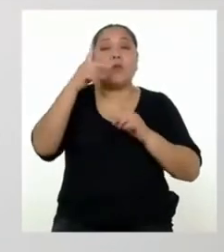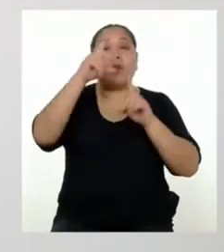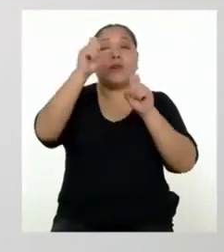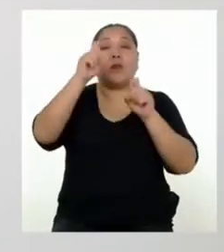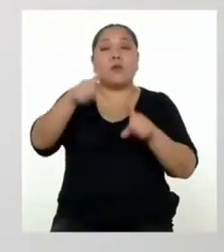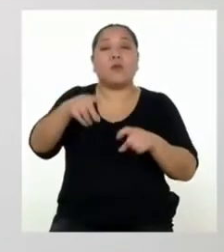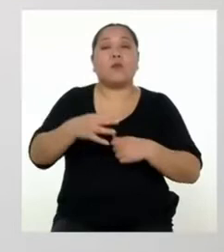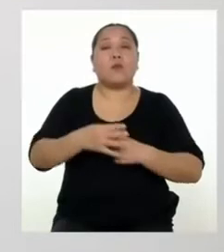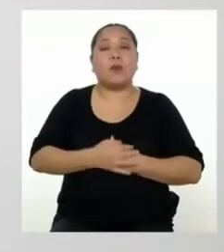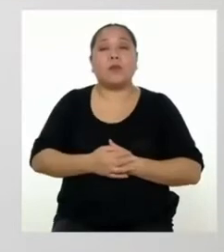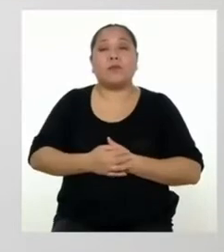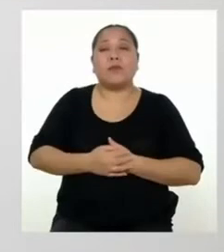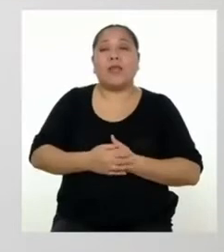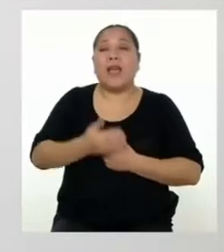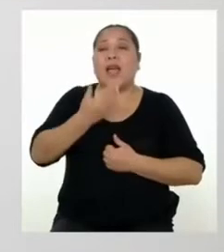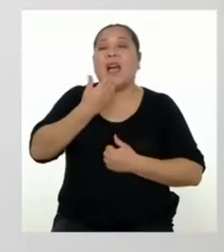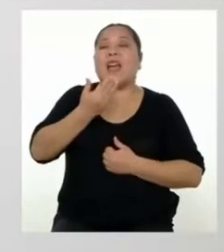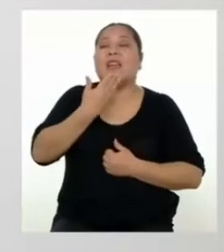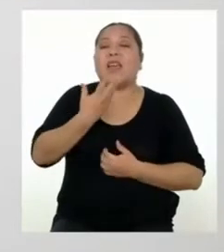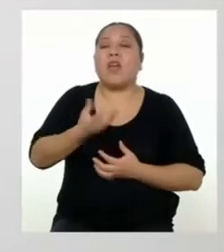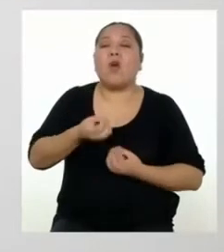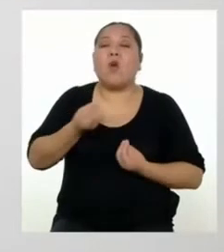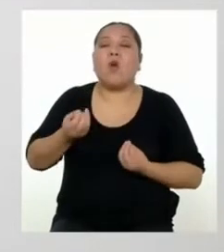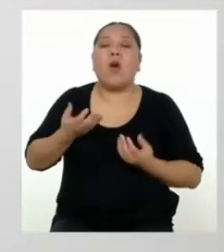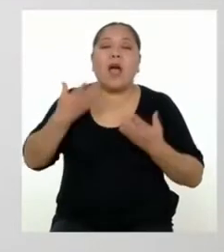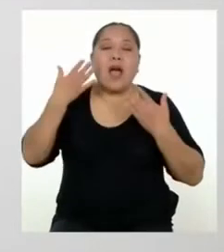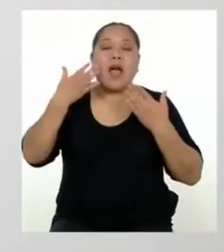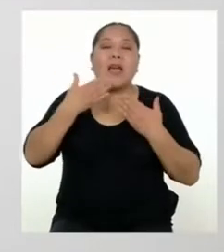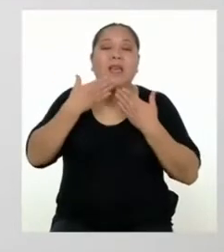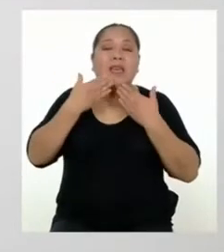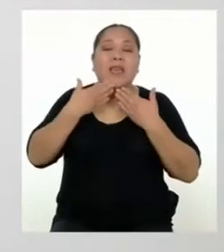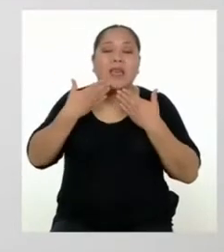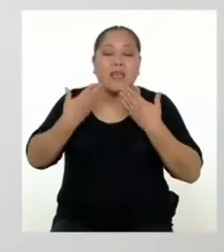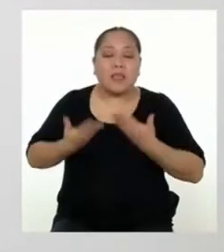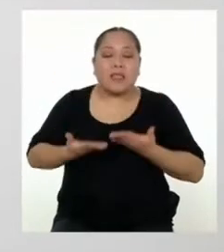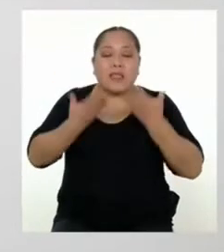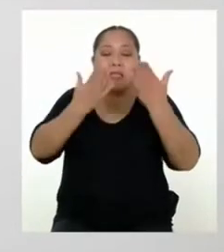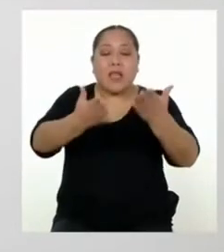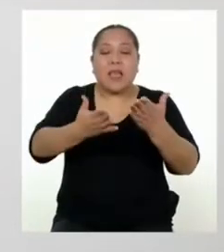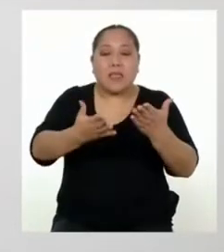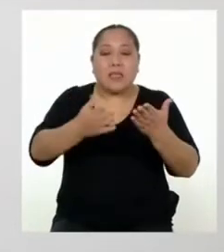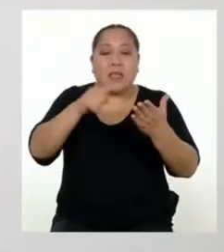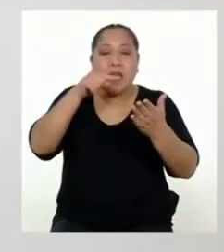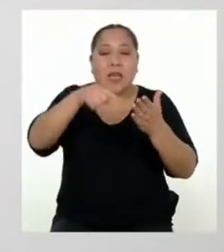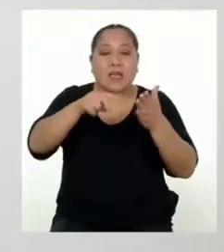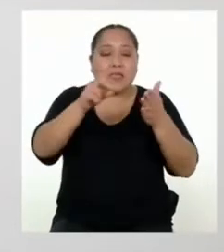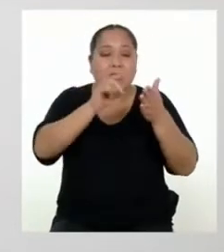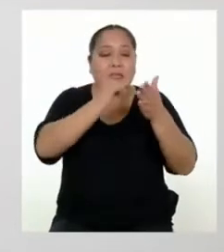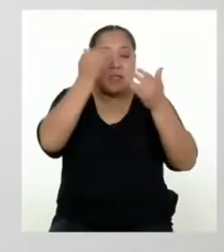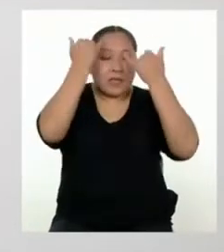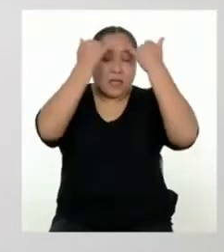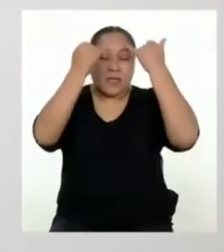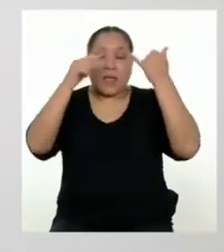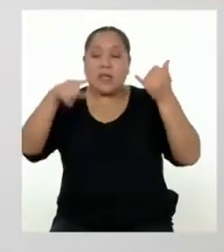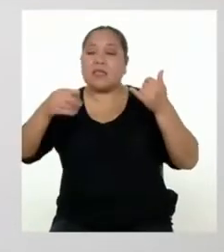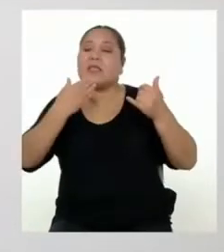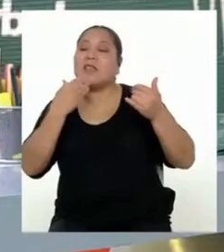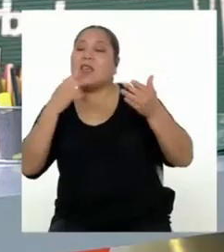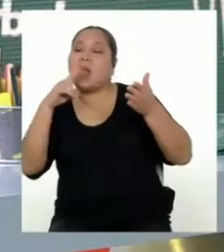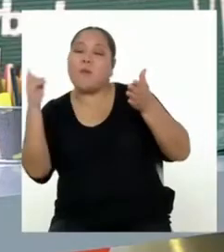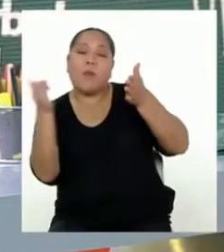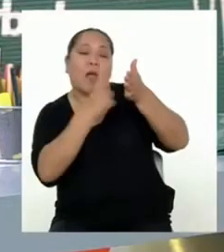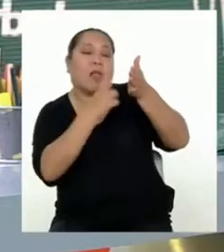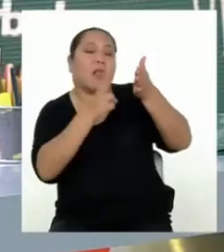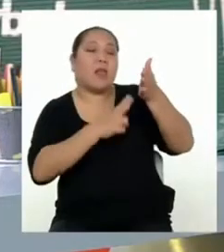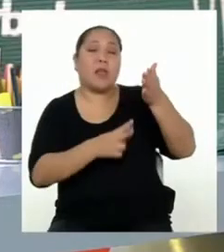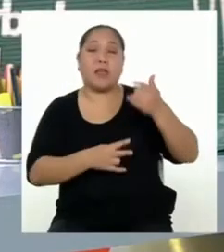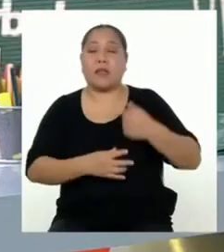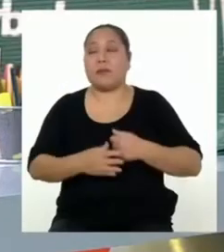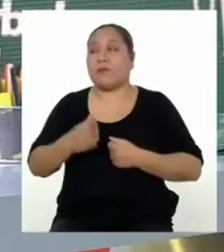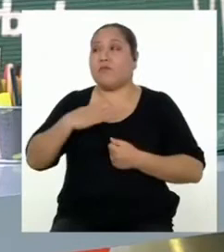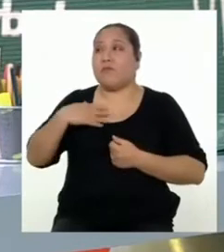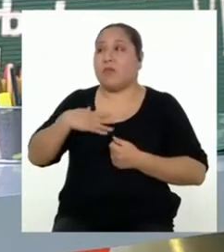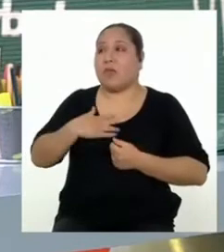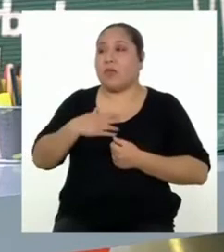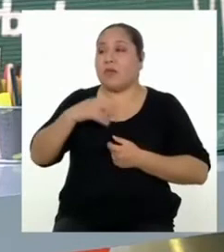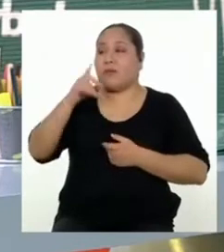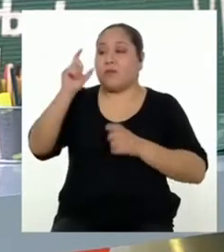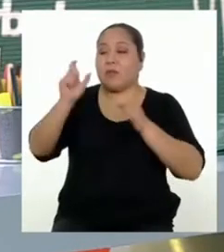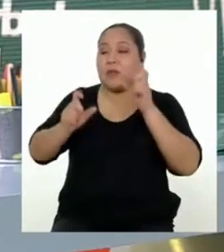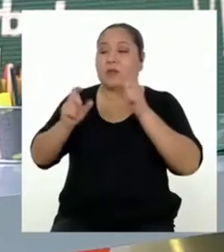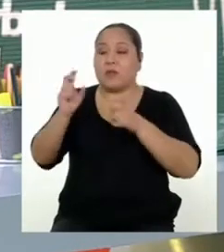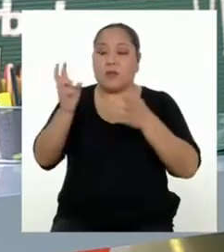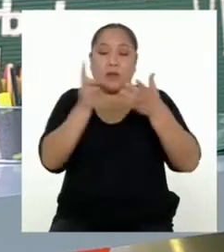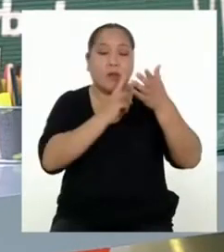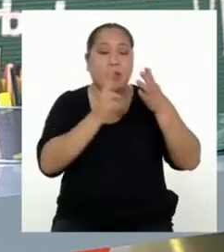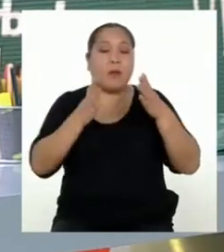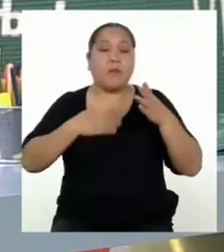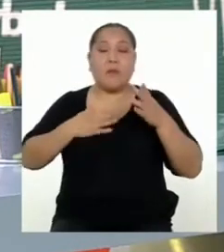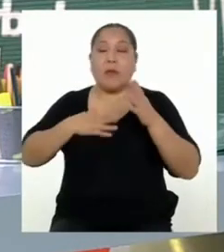¿A quién o a quiénes está dirigida tu propuesta de mejora? ¿Cuál será tu público? Mi público es mi